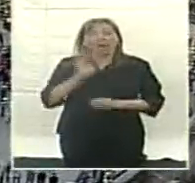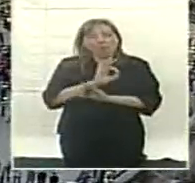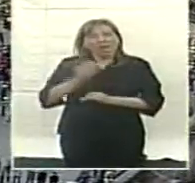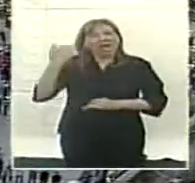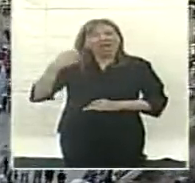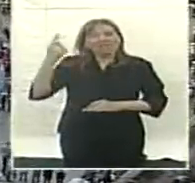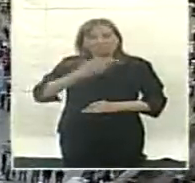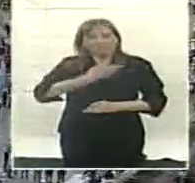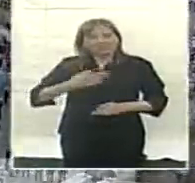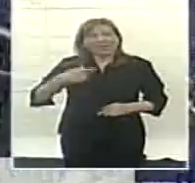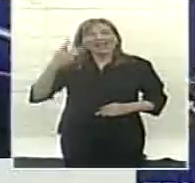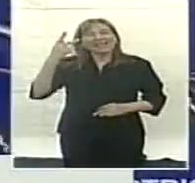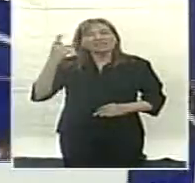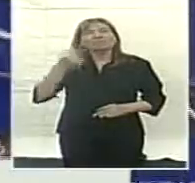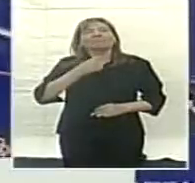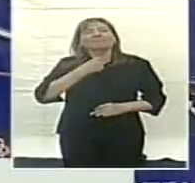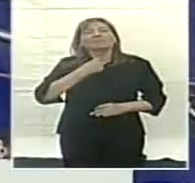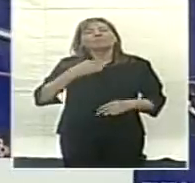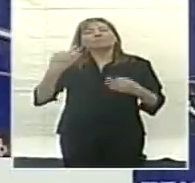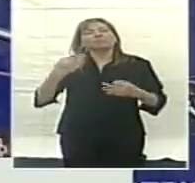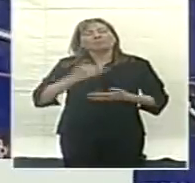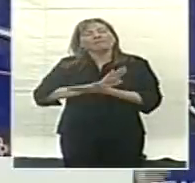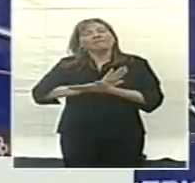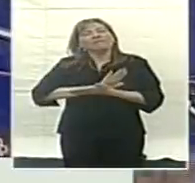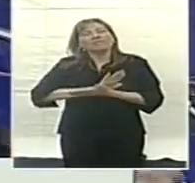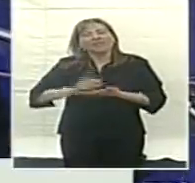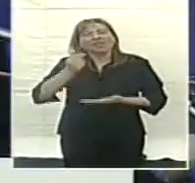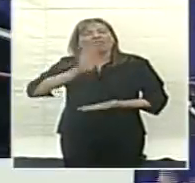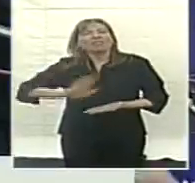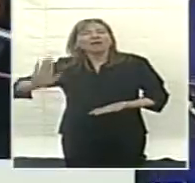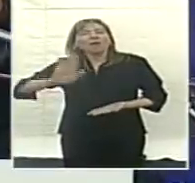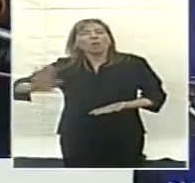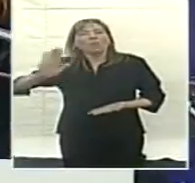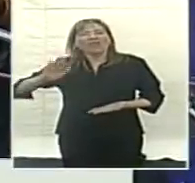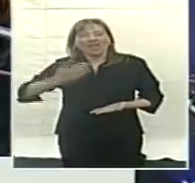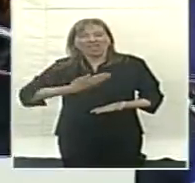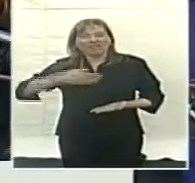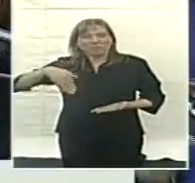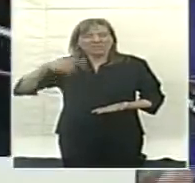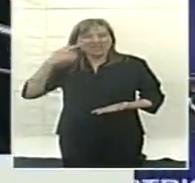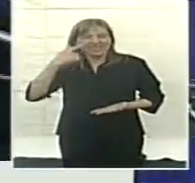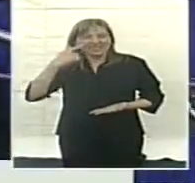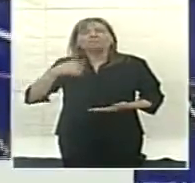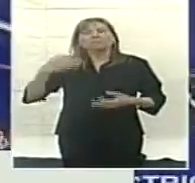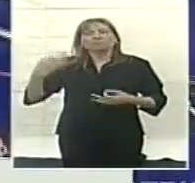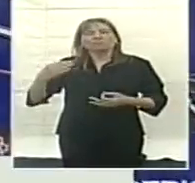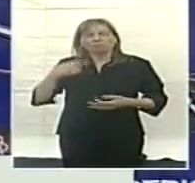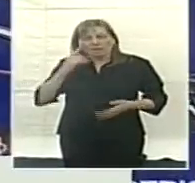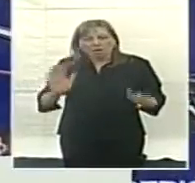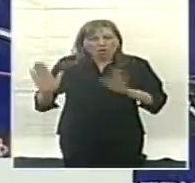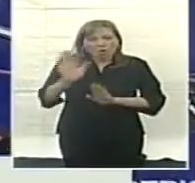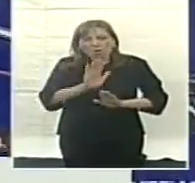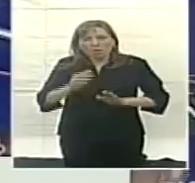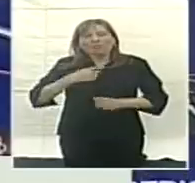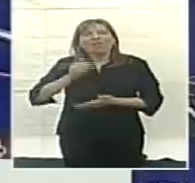reestructurar también